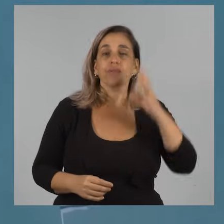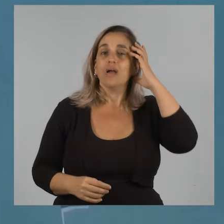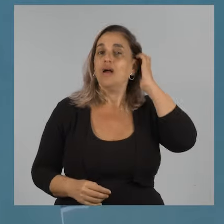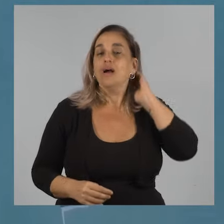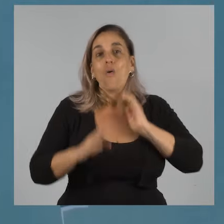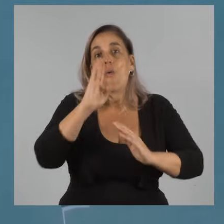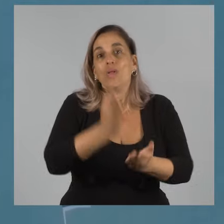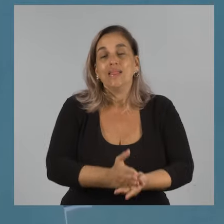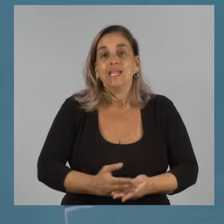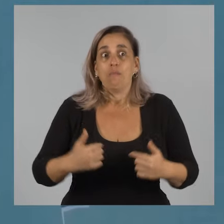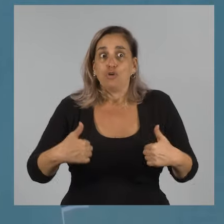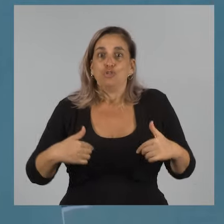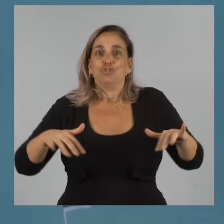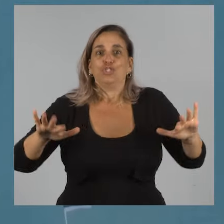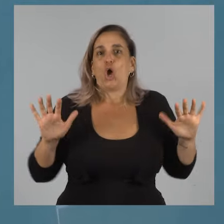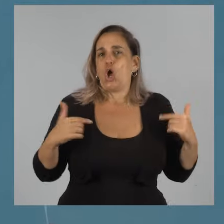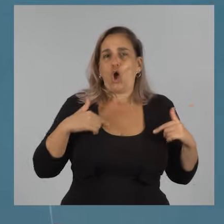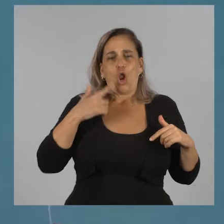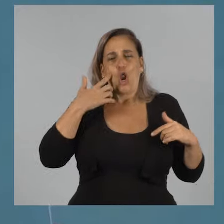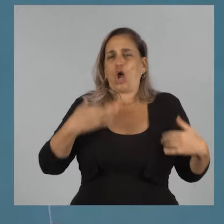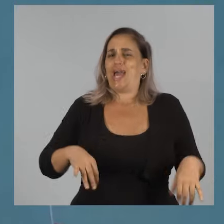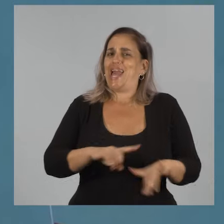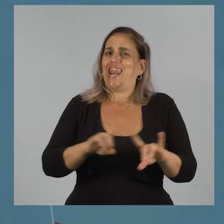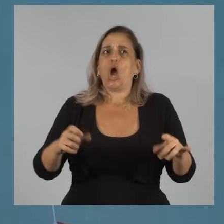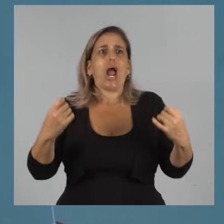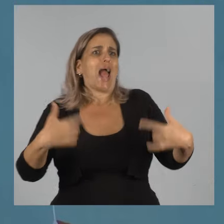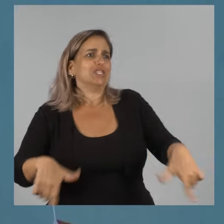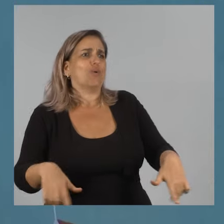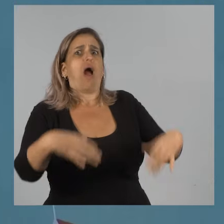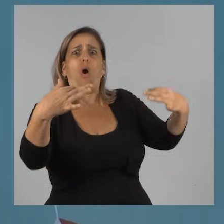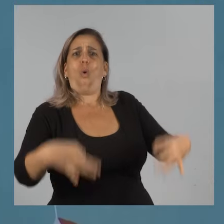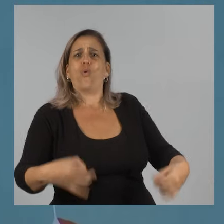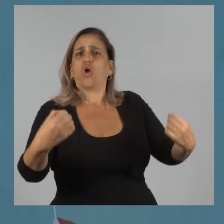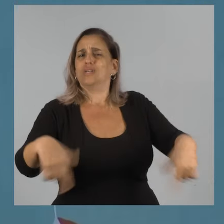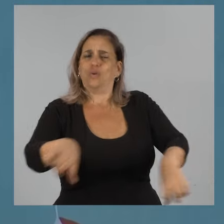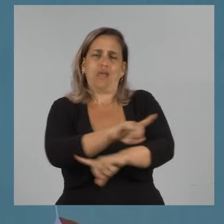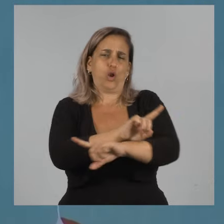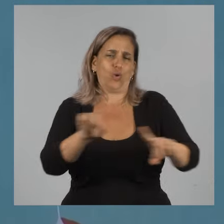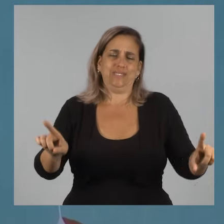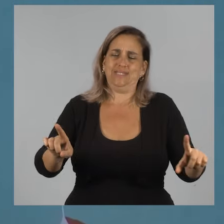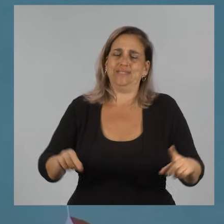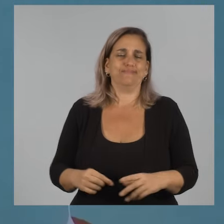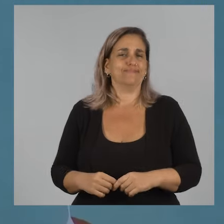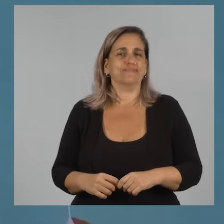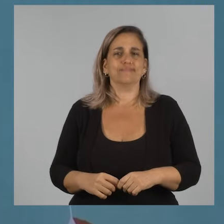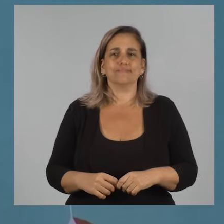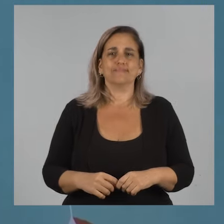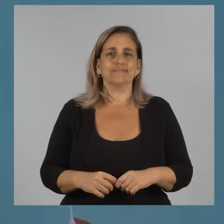último, yo no creo en las casualidades, no creo en las casualidades.